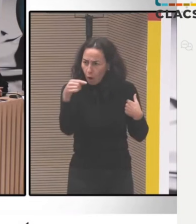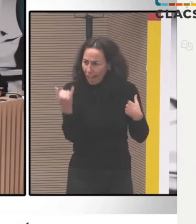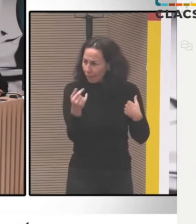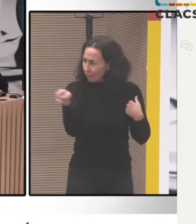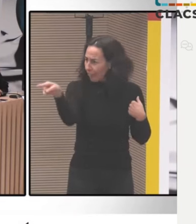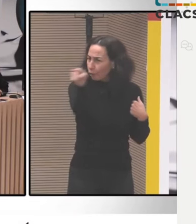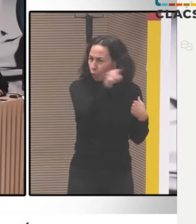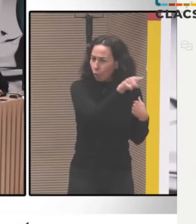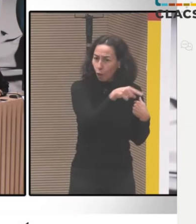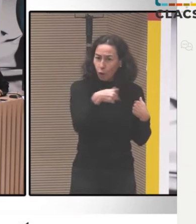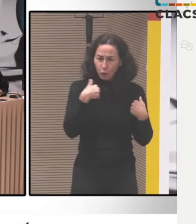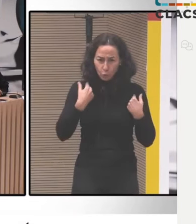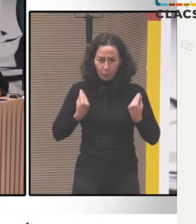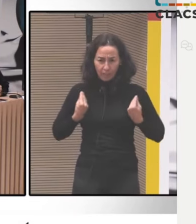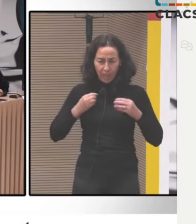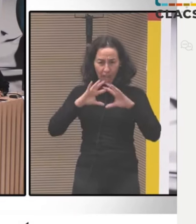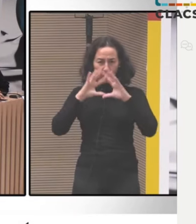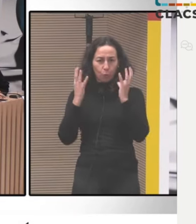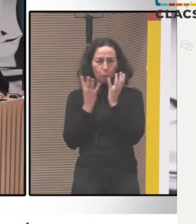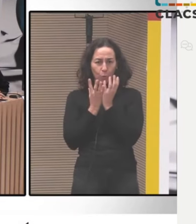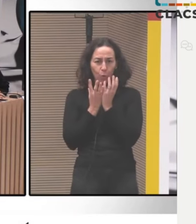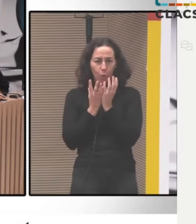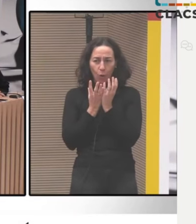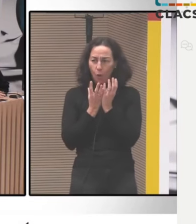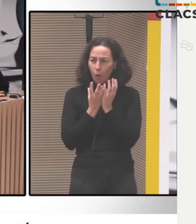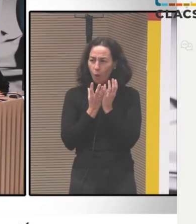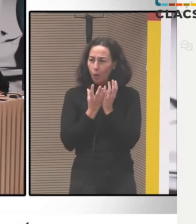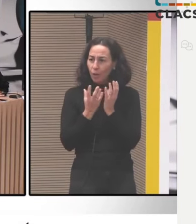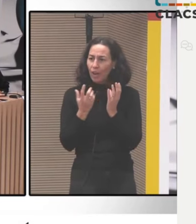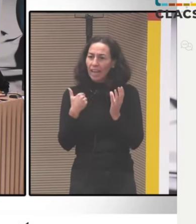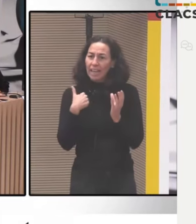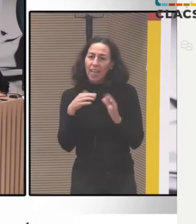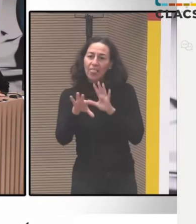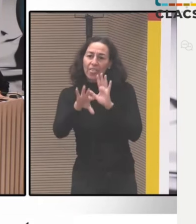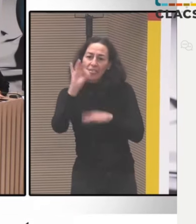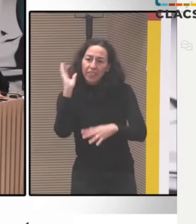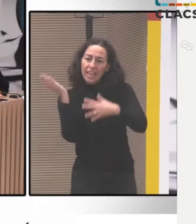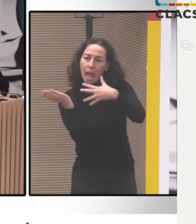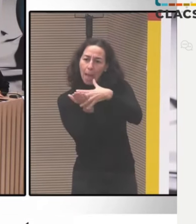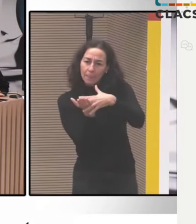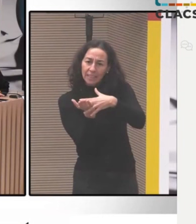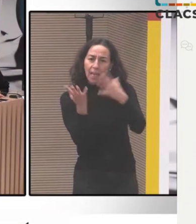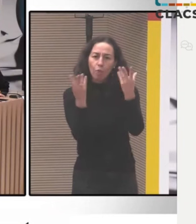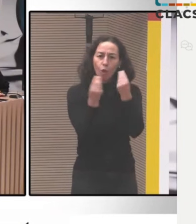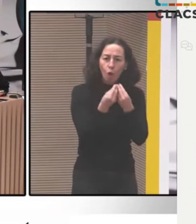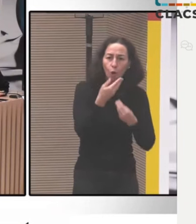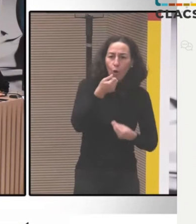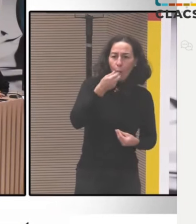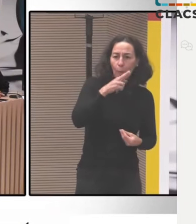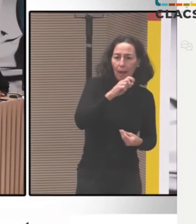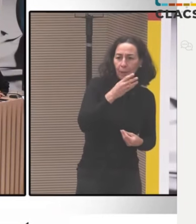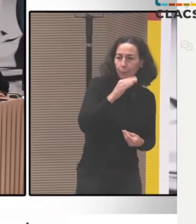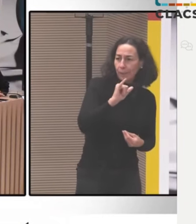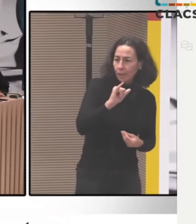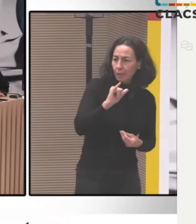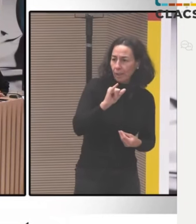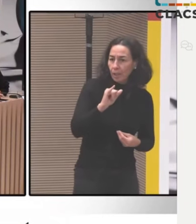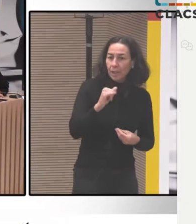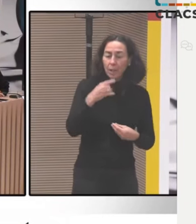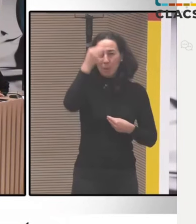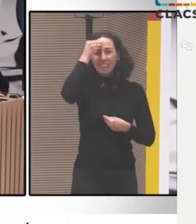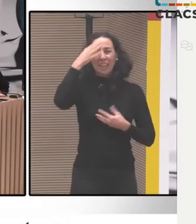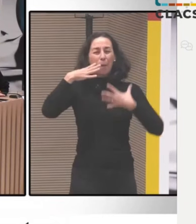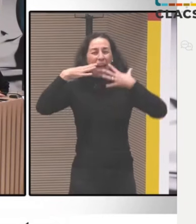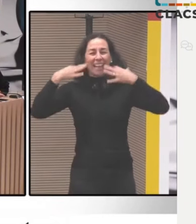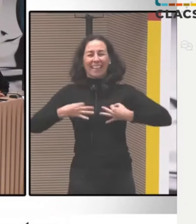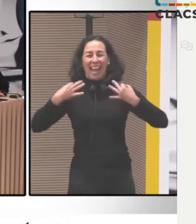una clave importante, una clave epistémica importante para entender los procesos también de